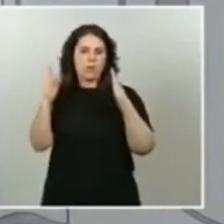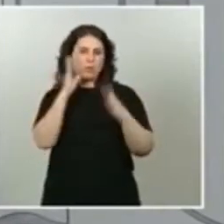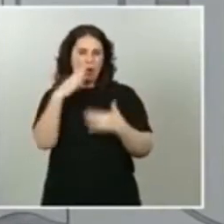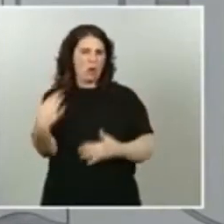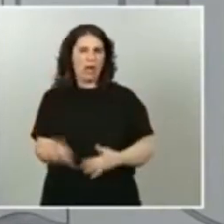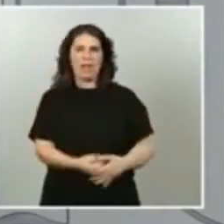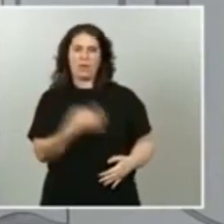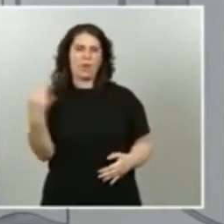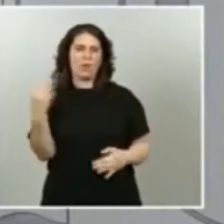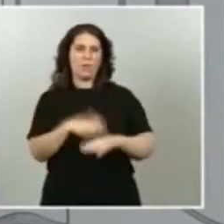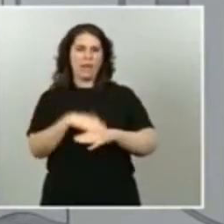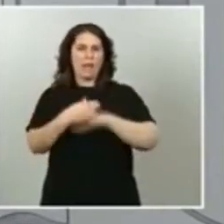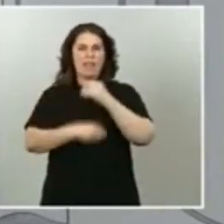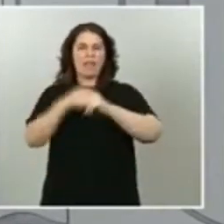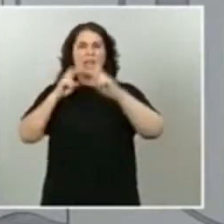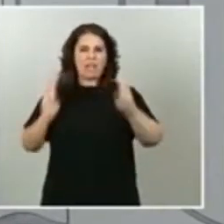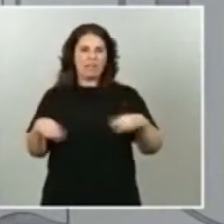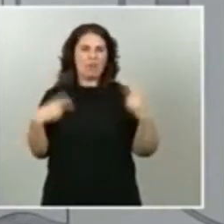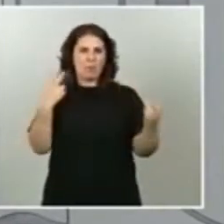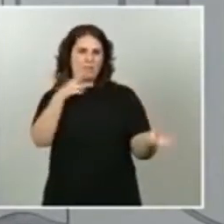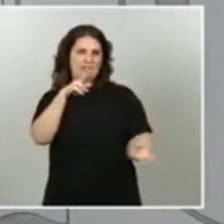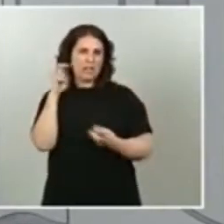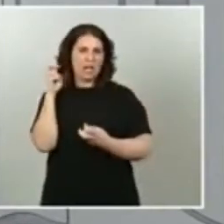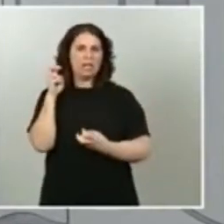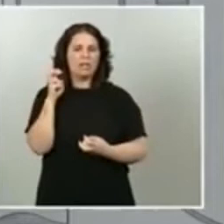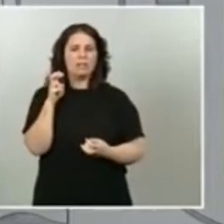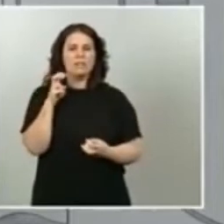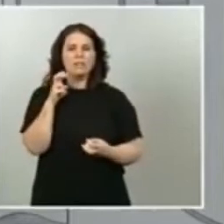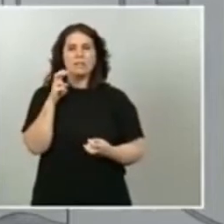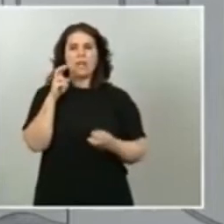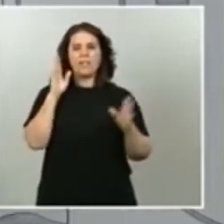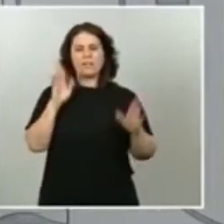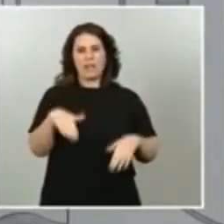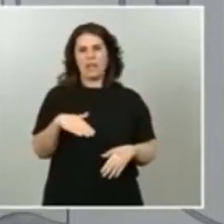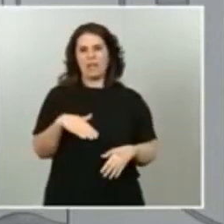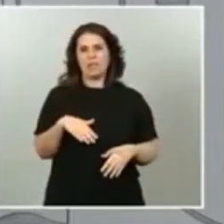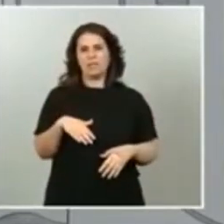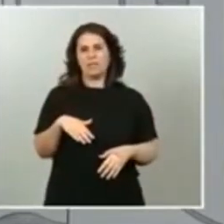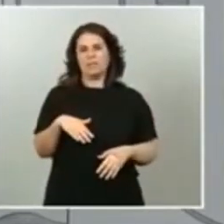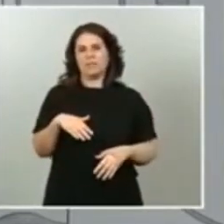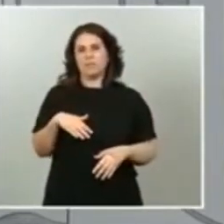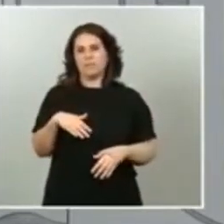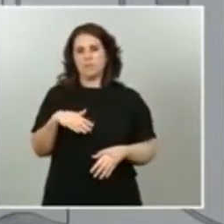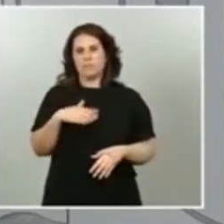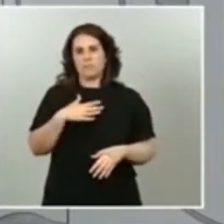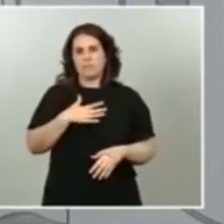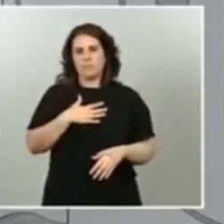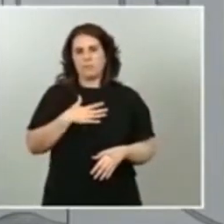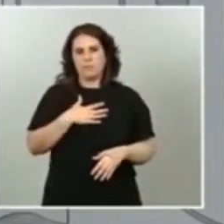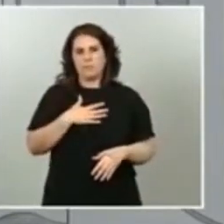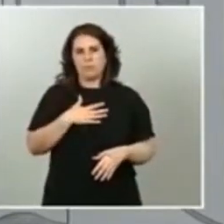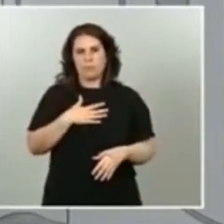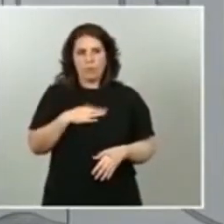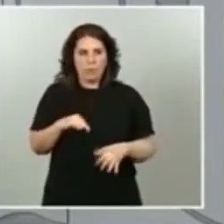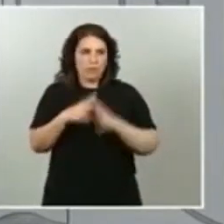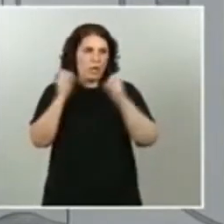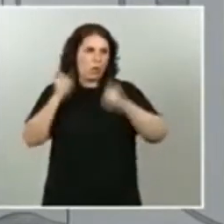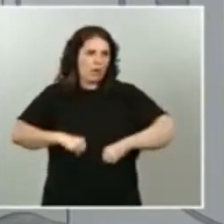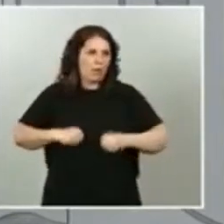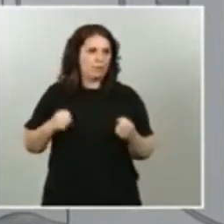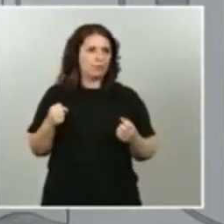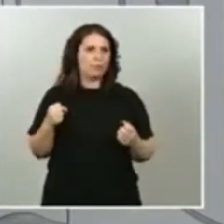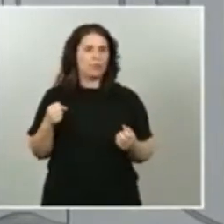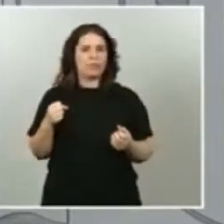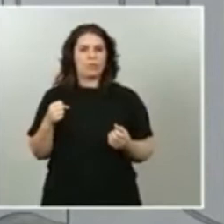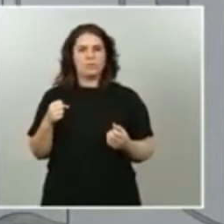esa reforma fiscal que permita ponernos de acuerdo y que creo que elementos tan o organismos tan